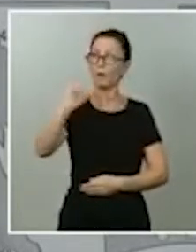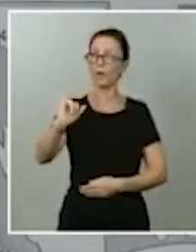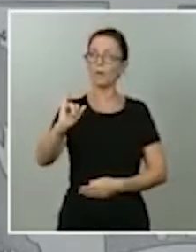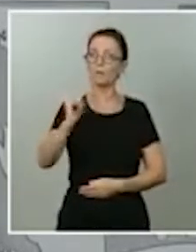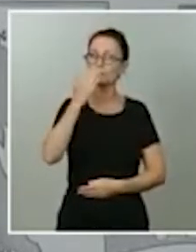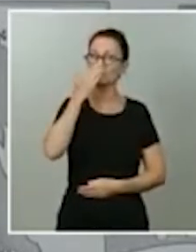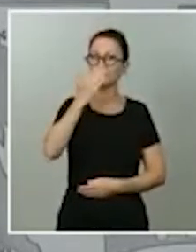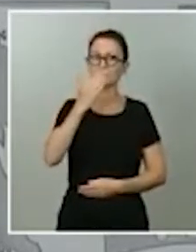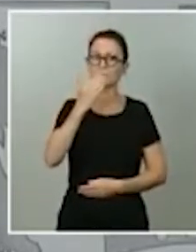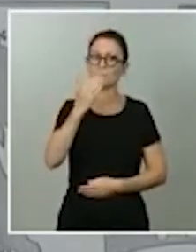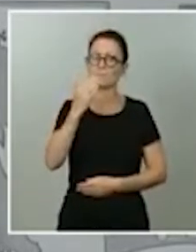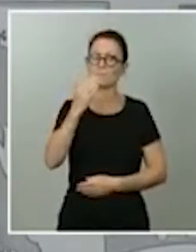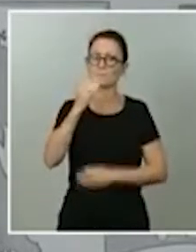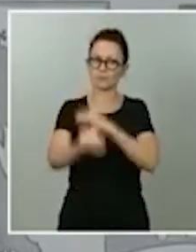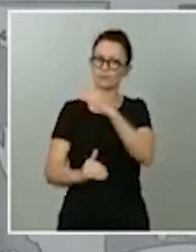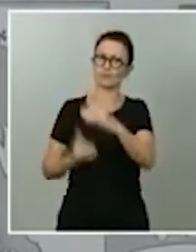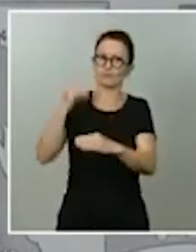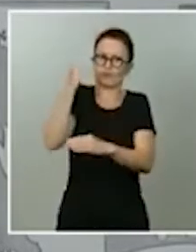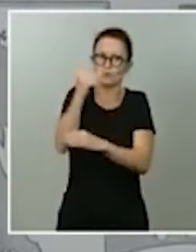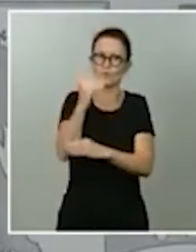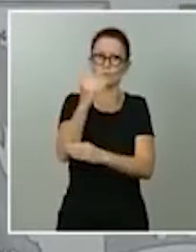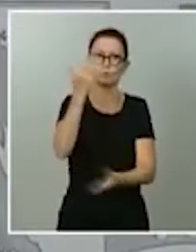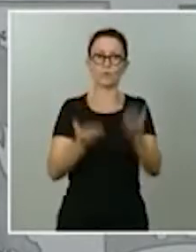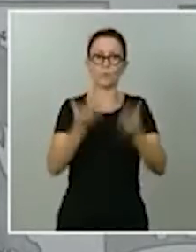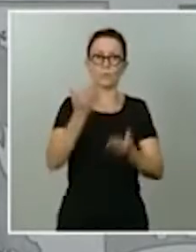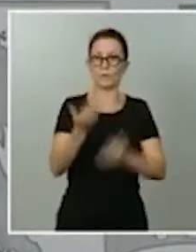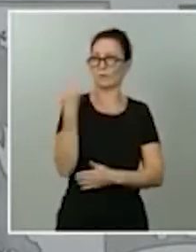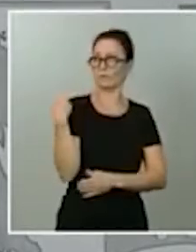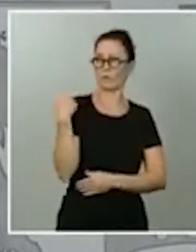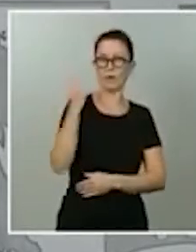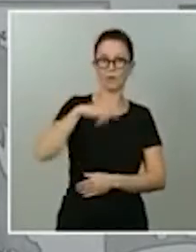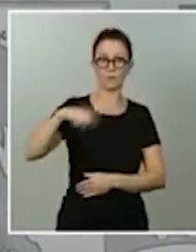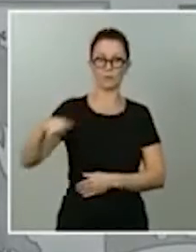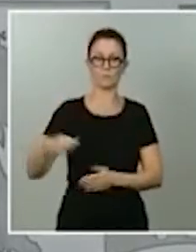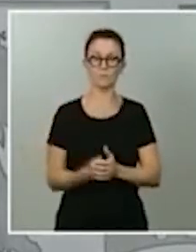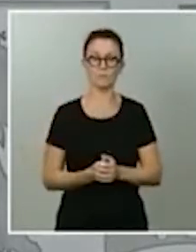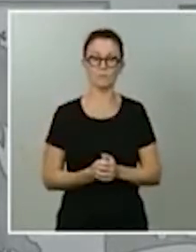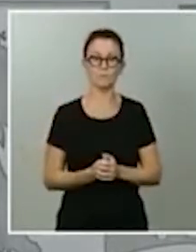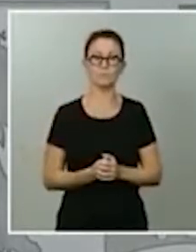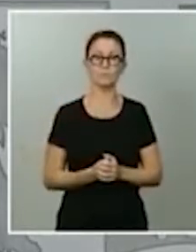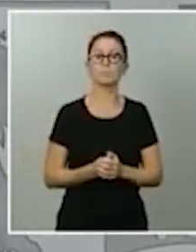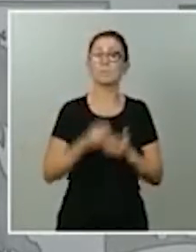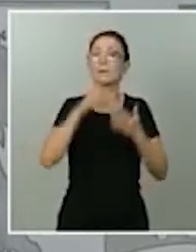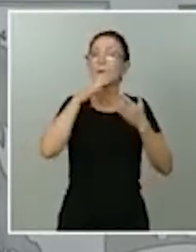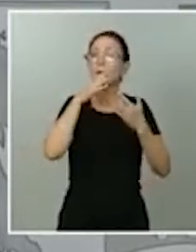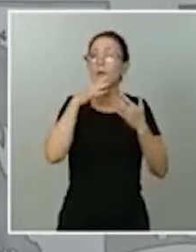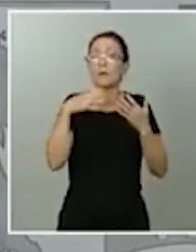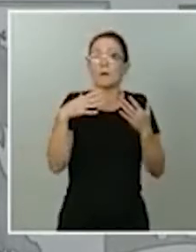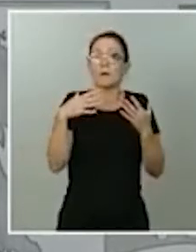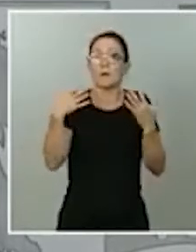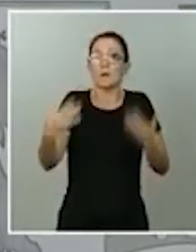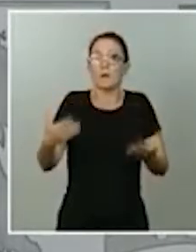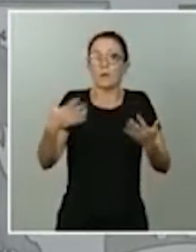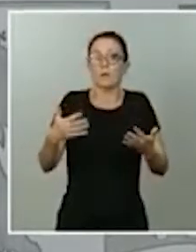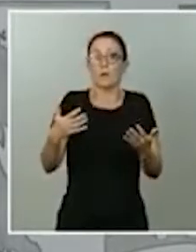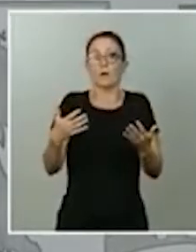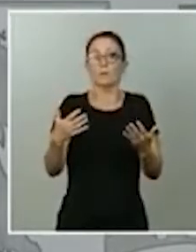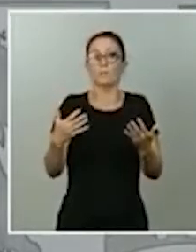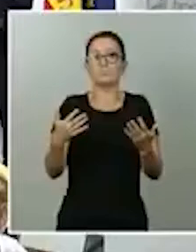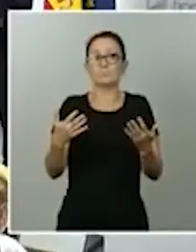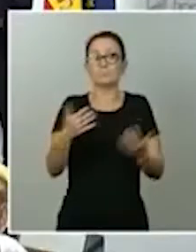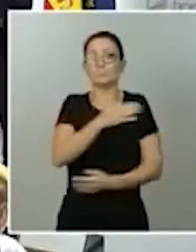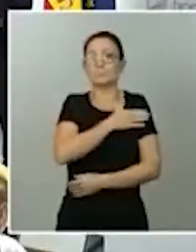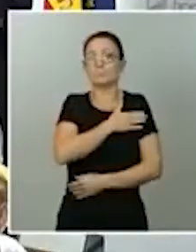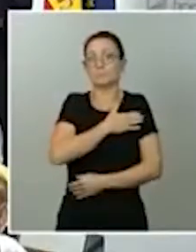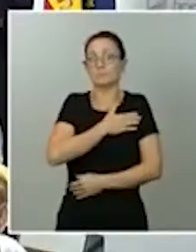a la que teníamos hace unos meses. A partir de ahí, nosotros, desde luego, lo que queremos proponer